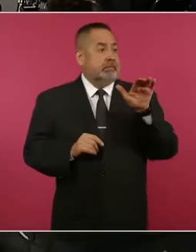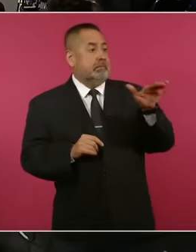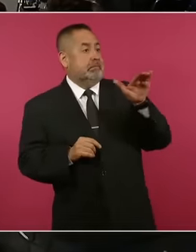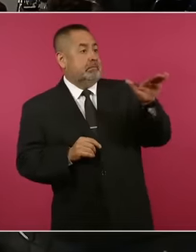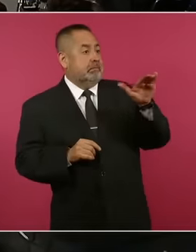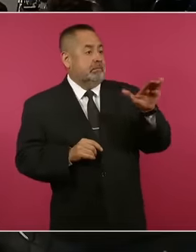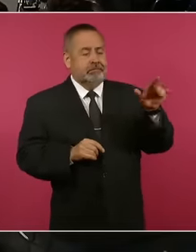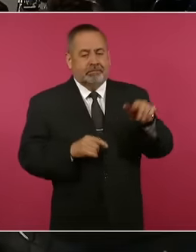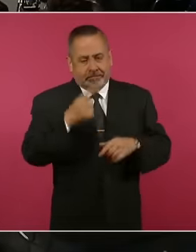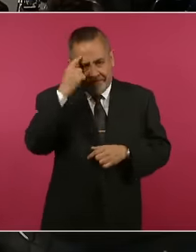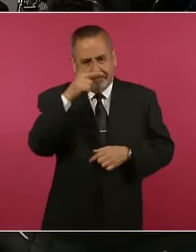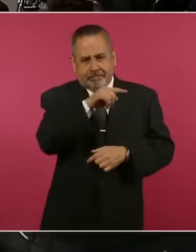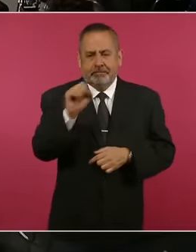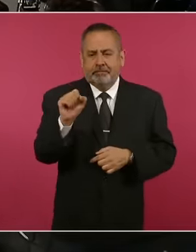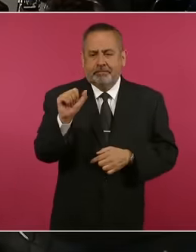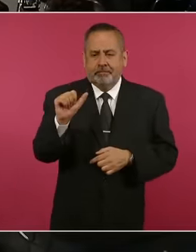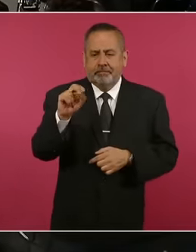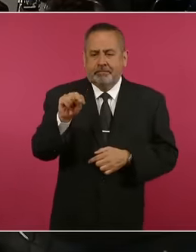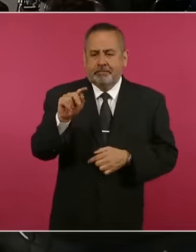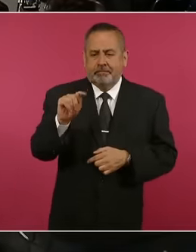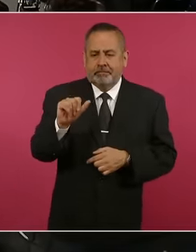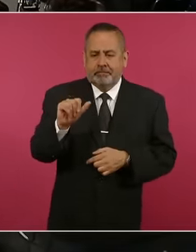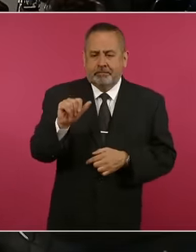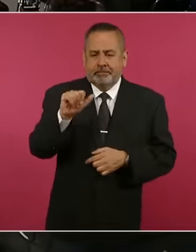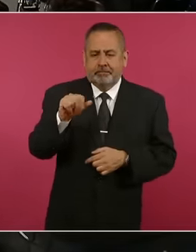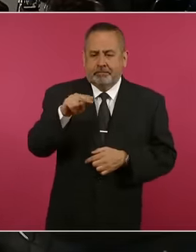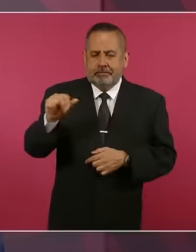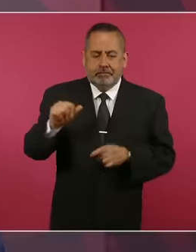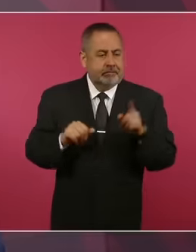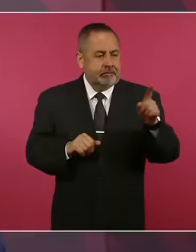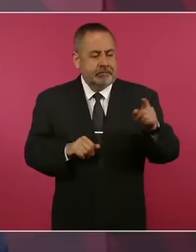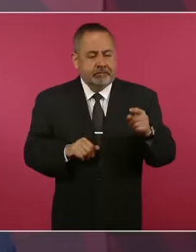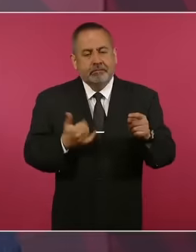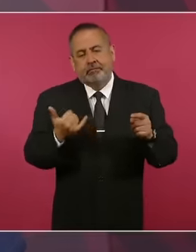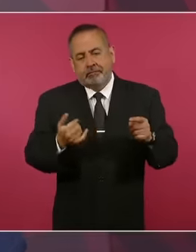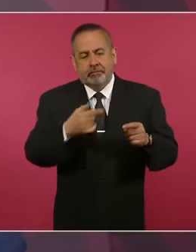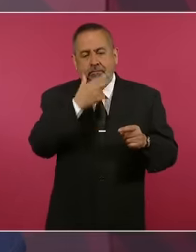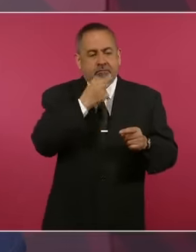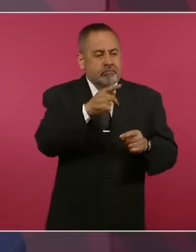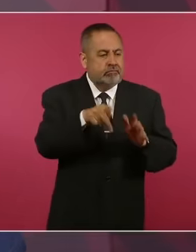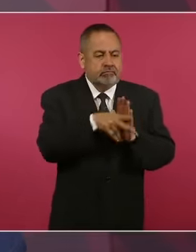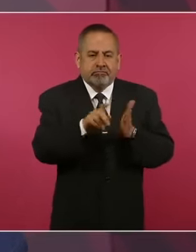Y el ideólogo de los conservadores, Lucas Salamán,